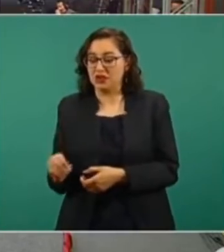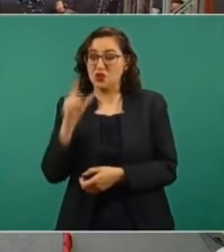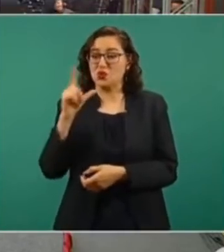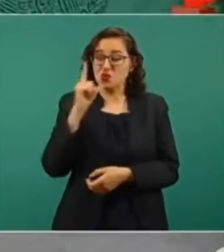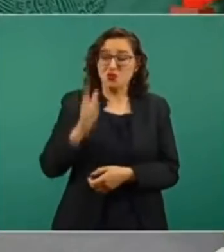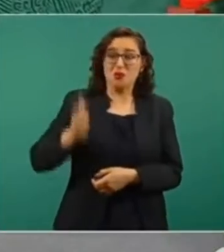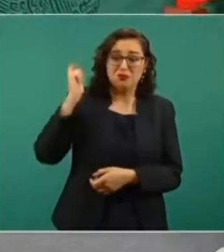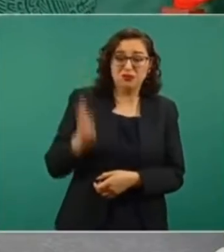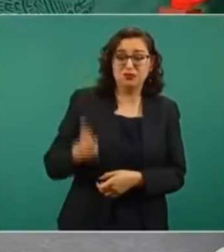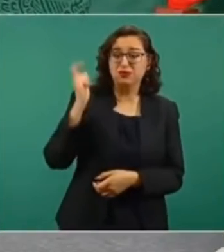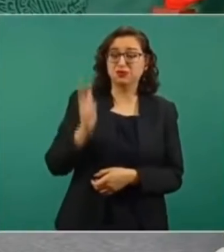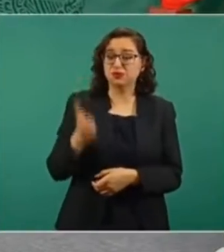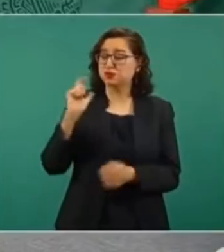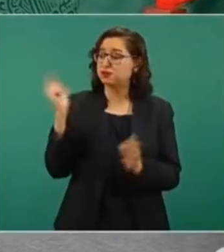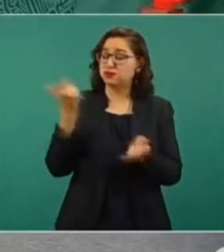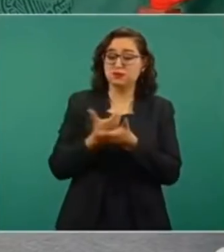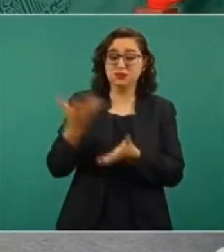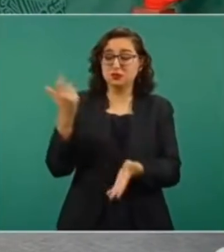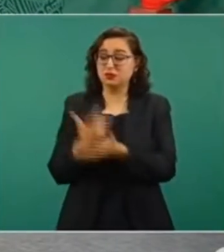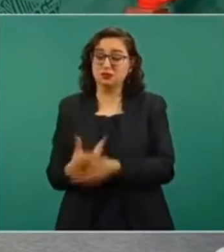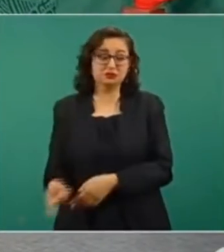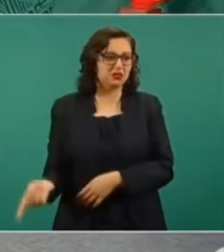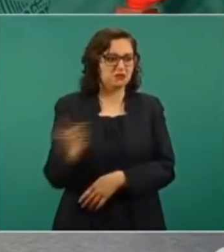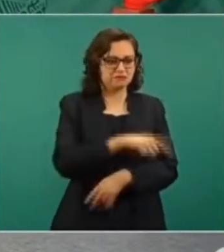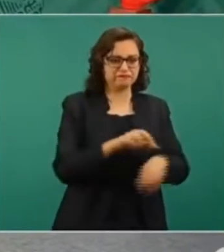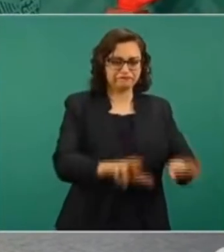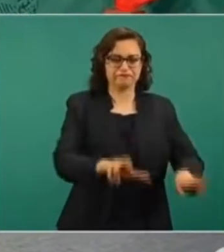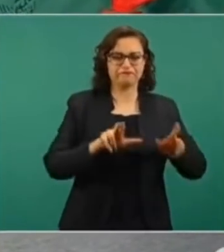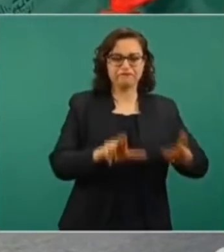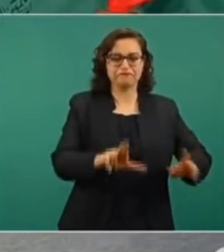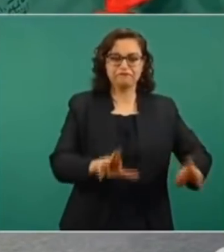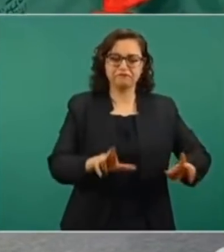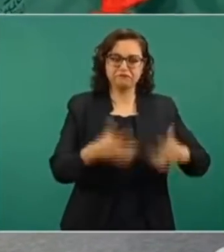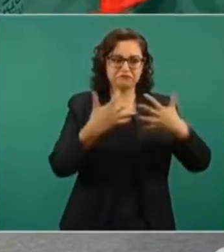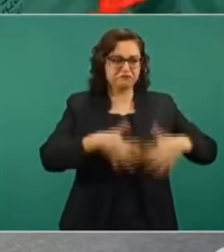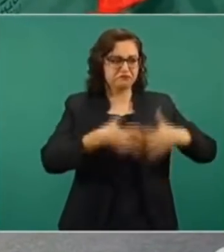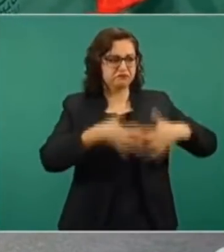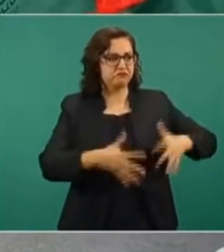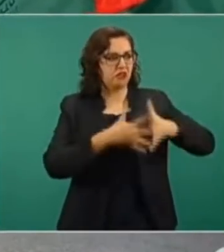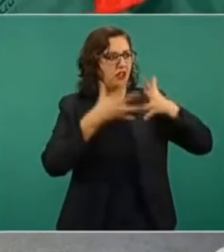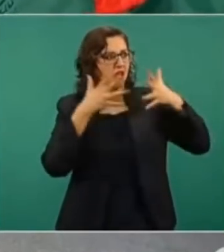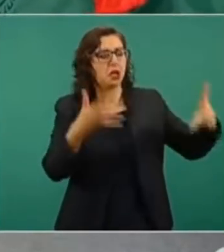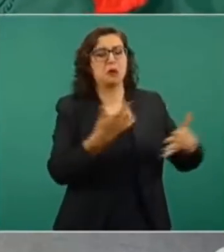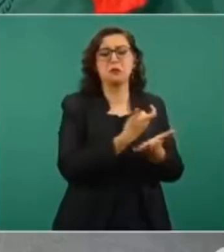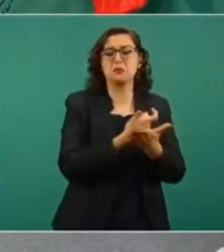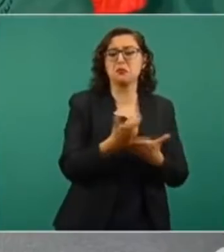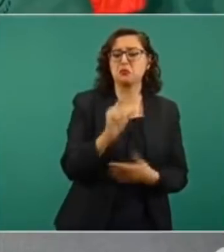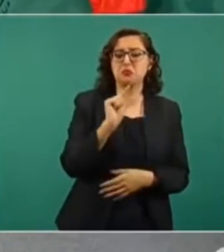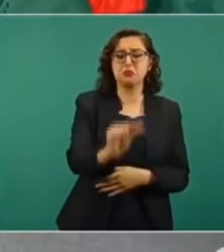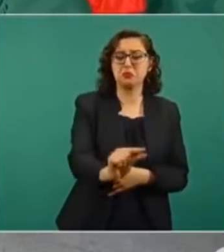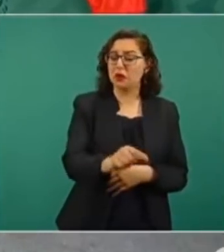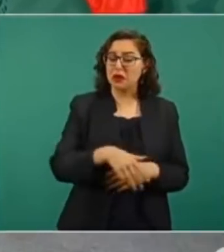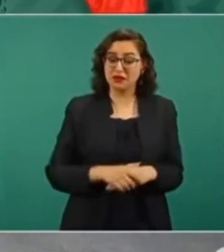más por la luz que lo que pagan las grandes corporaciones en sus